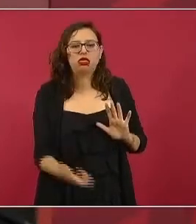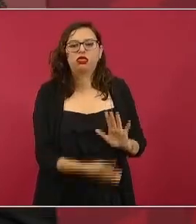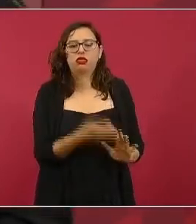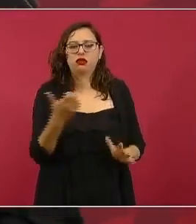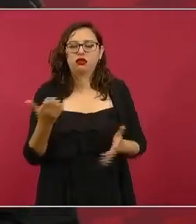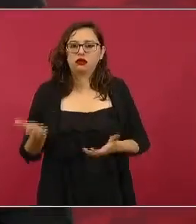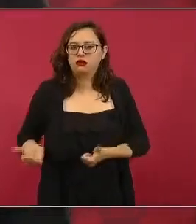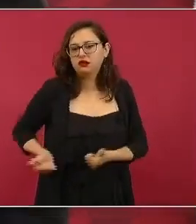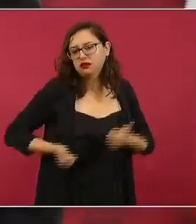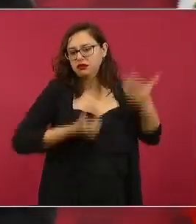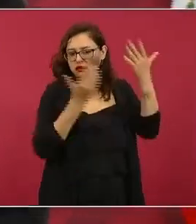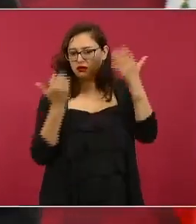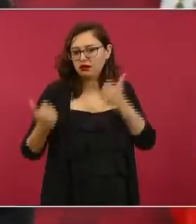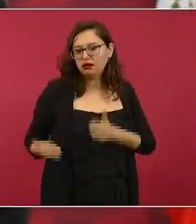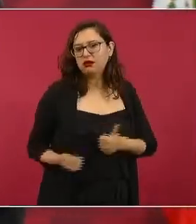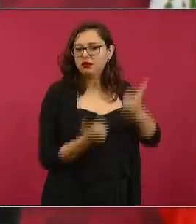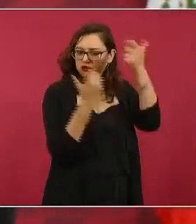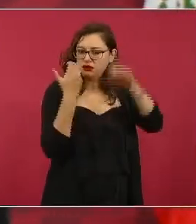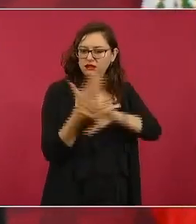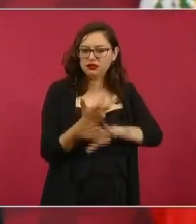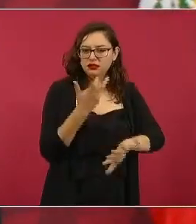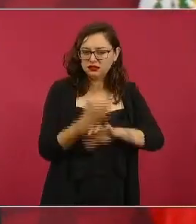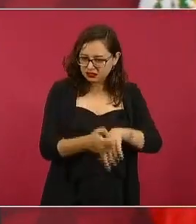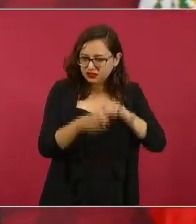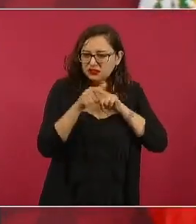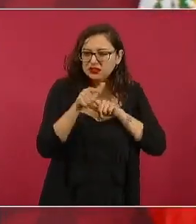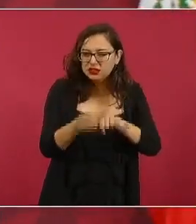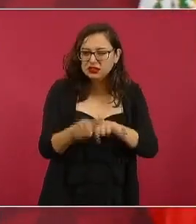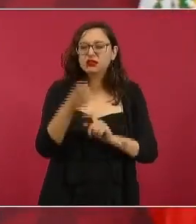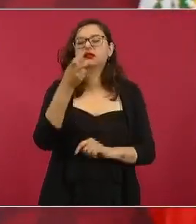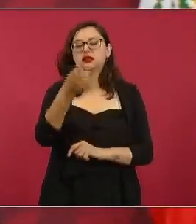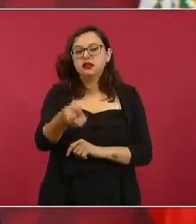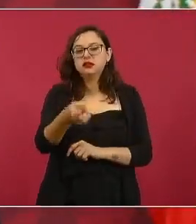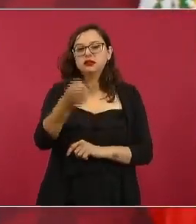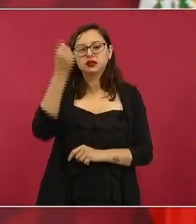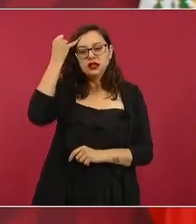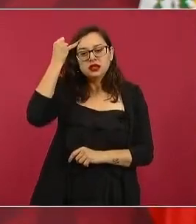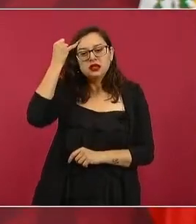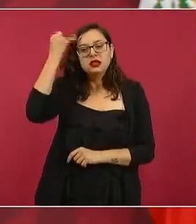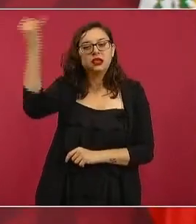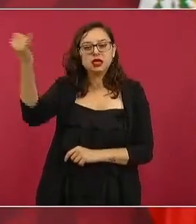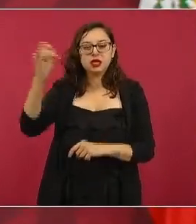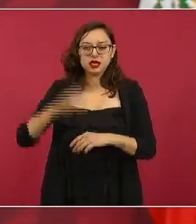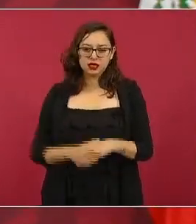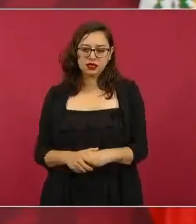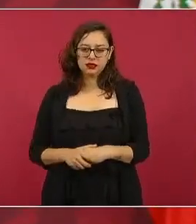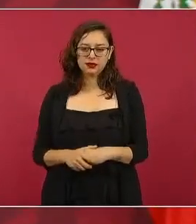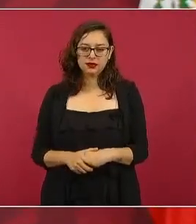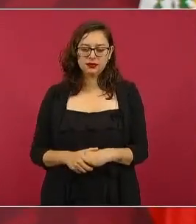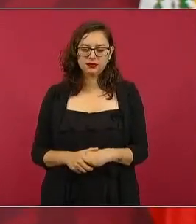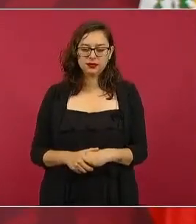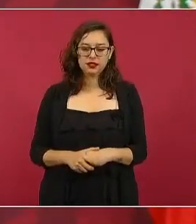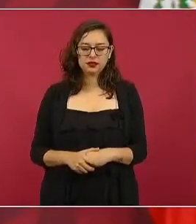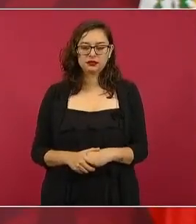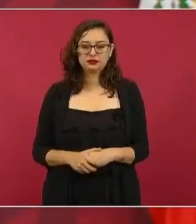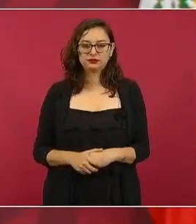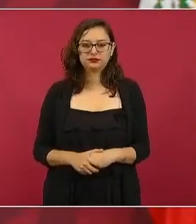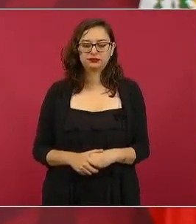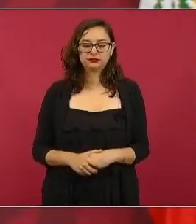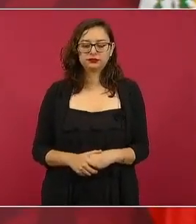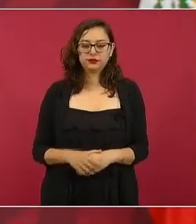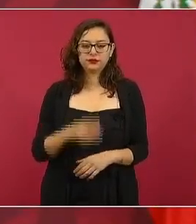a Estados Unidos y utilizarla para la